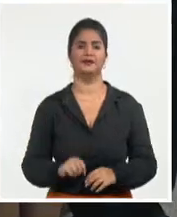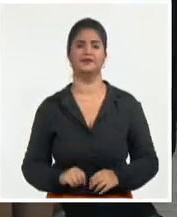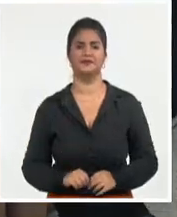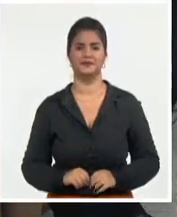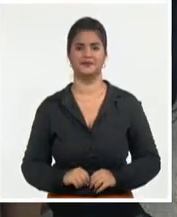Televisión Cubana.